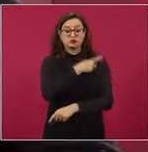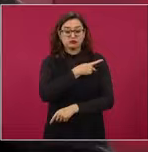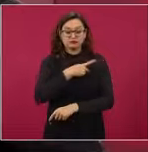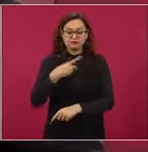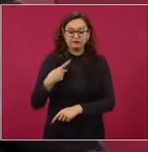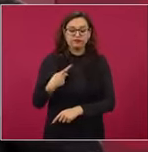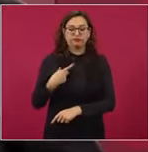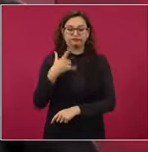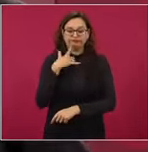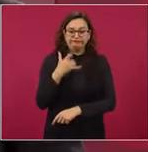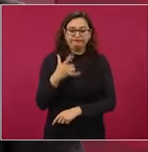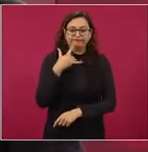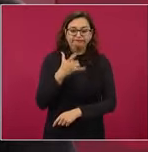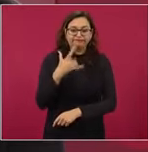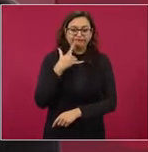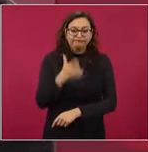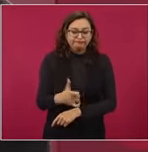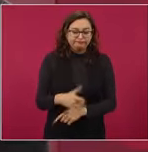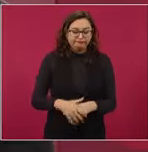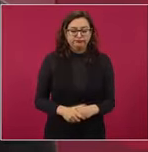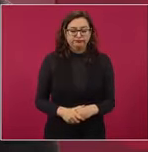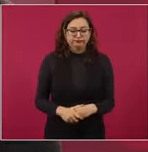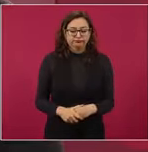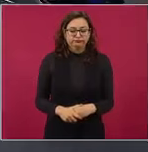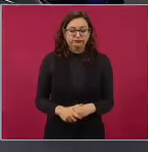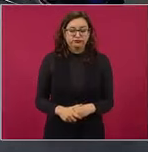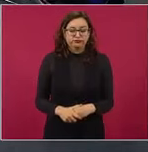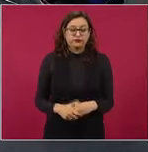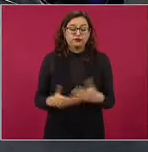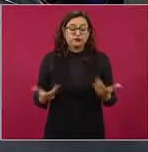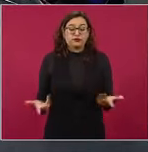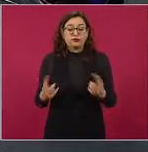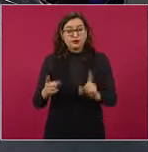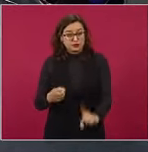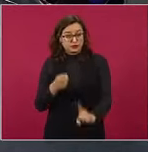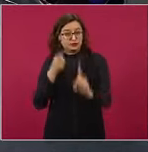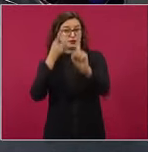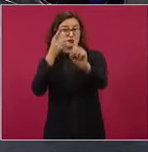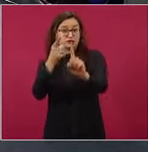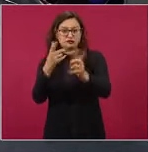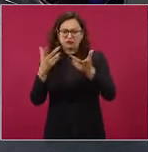¿Y cuál es el objetivo superior?